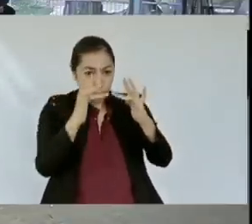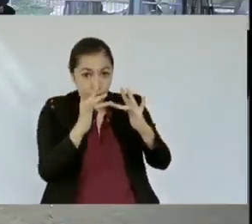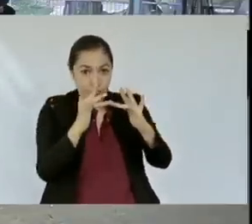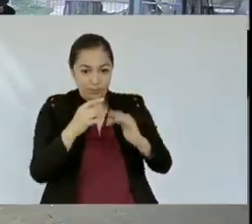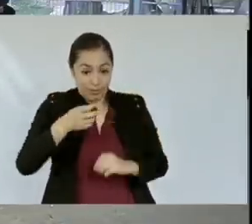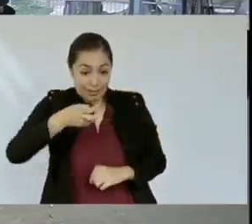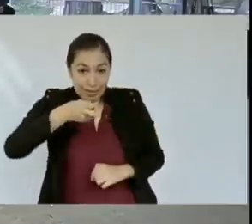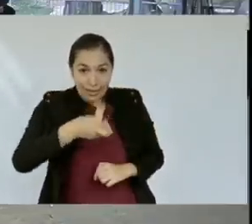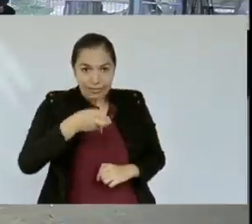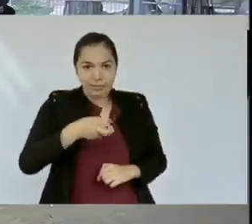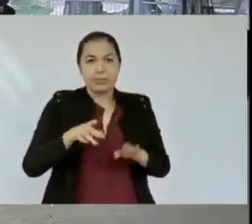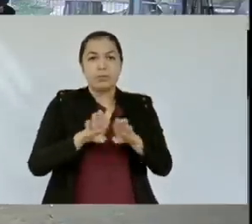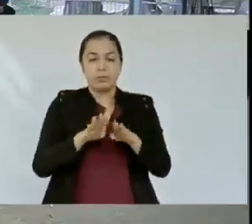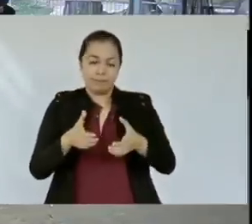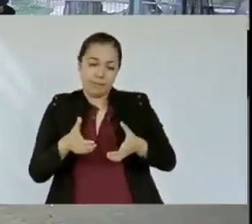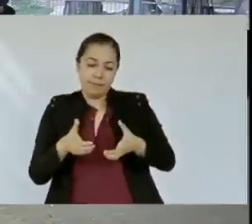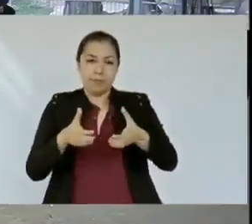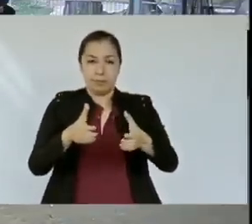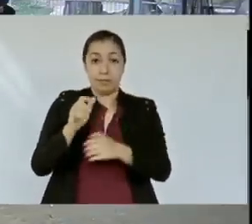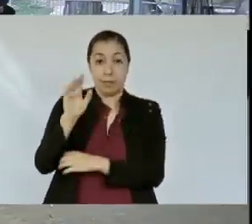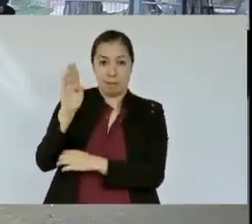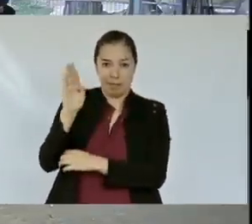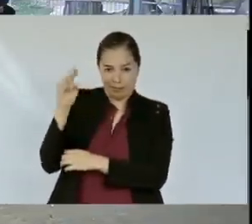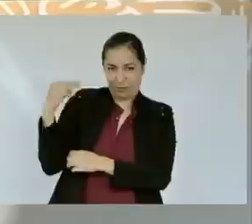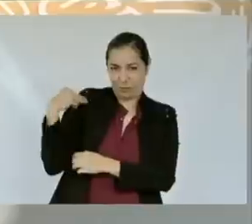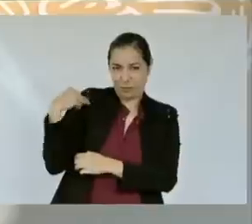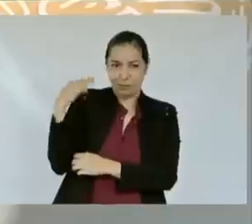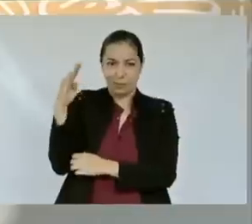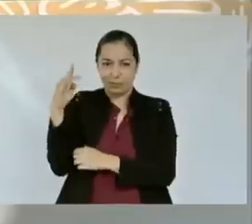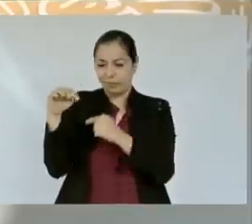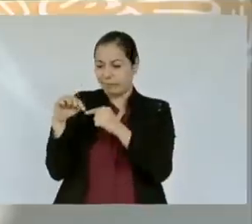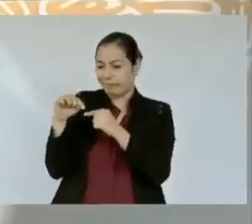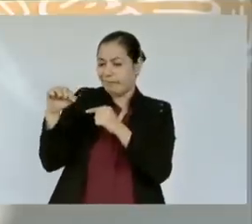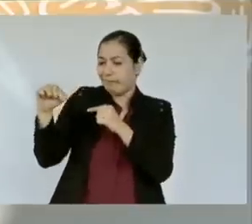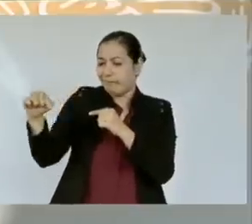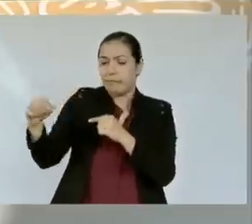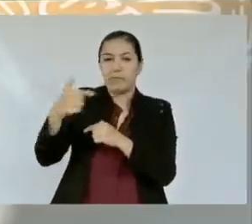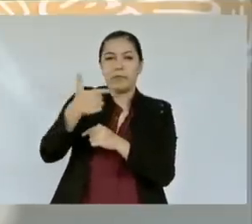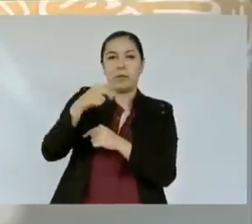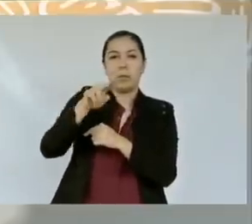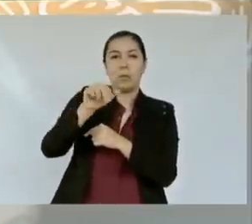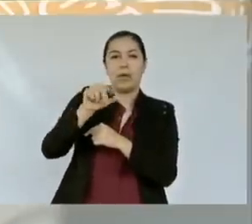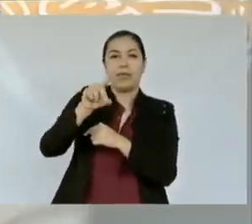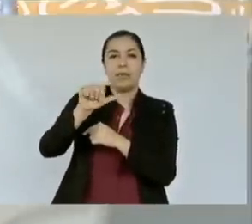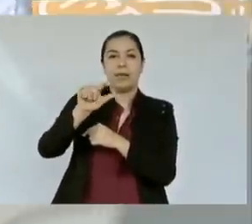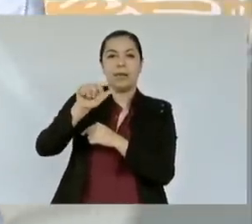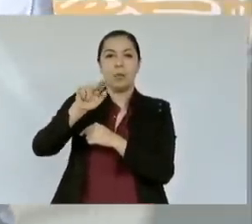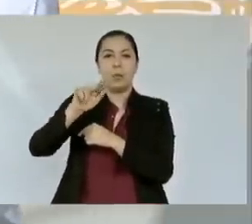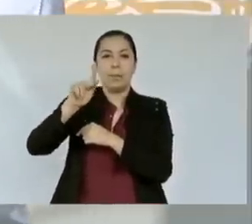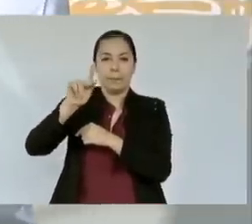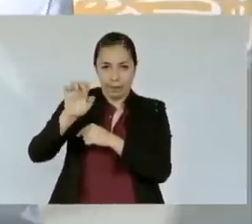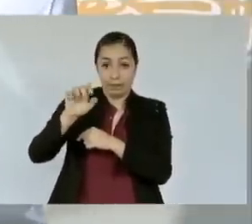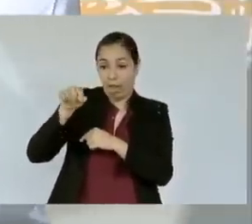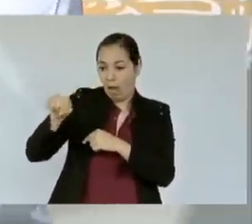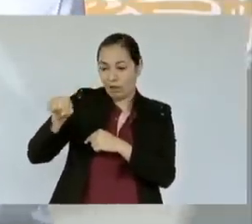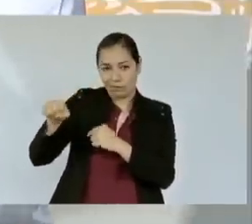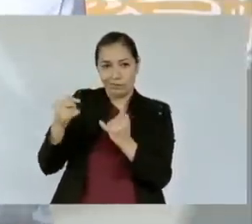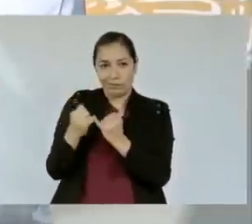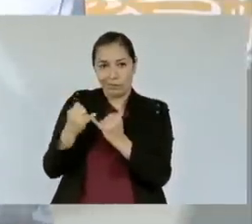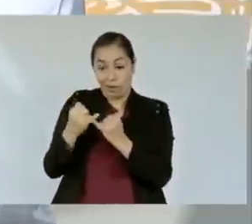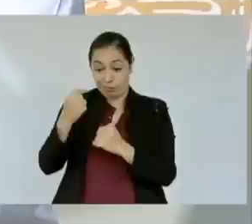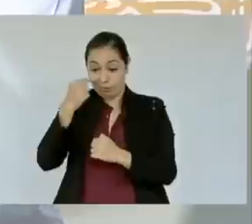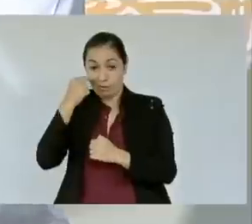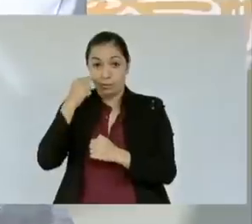camino de Badiraguato a Guadalupe y Calvo Badiraguato Sinaloa a